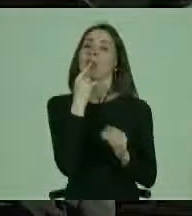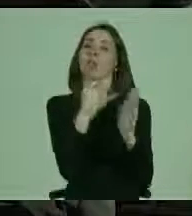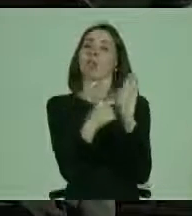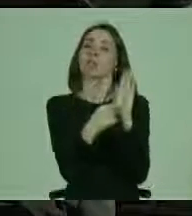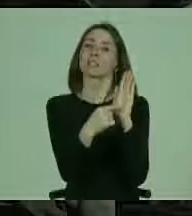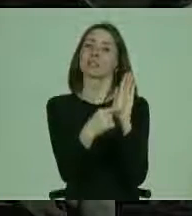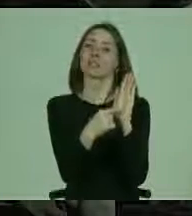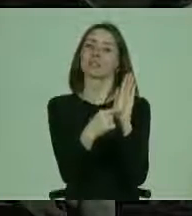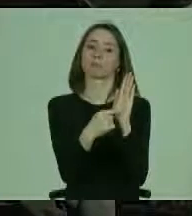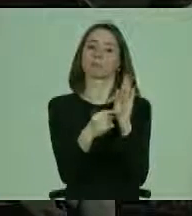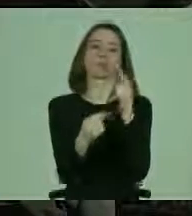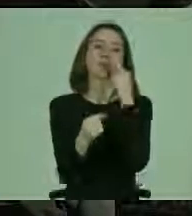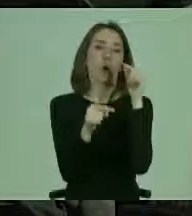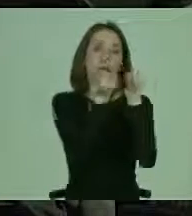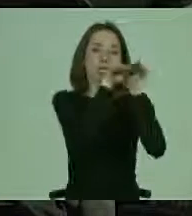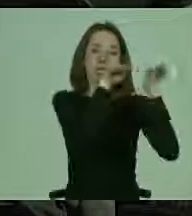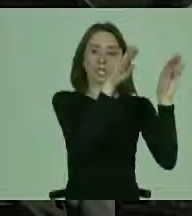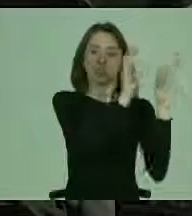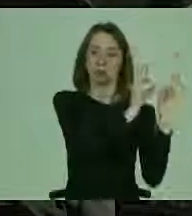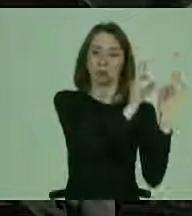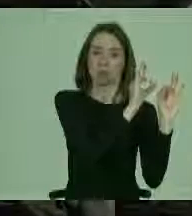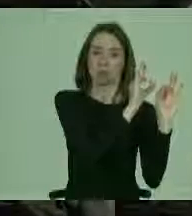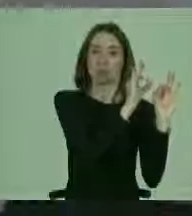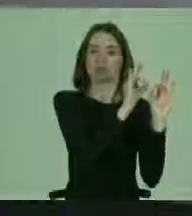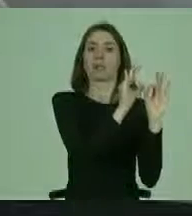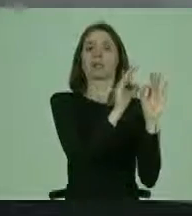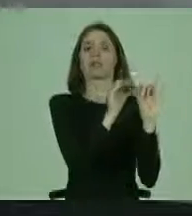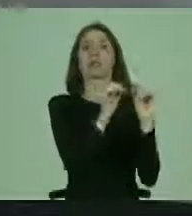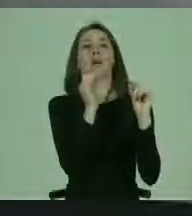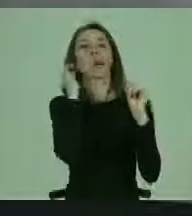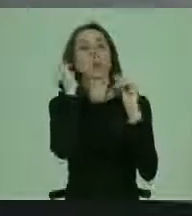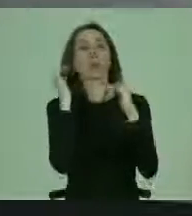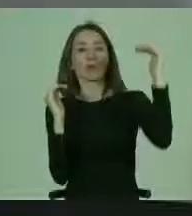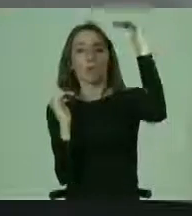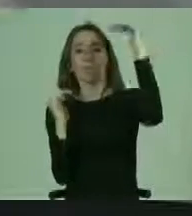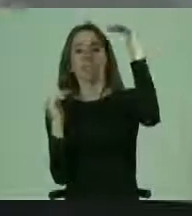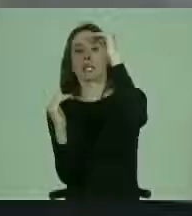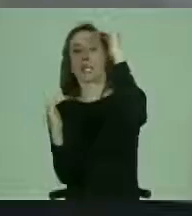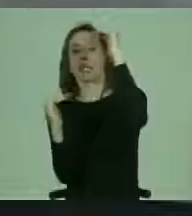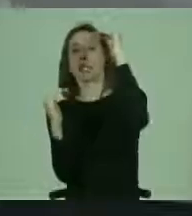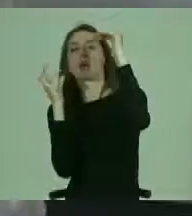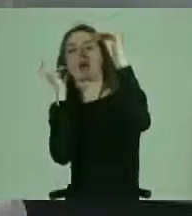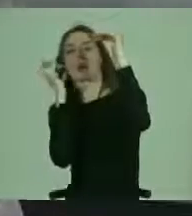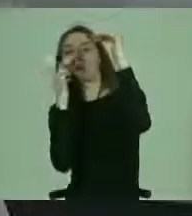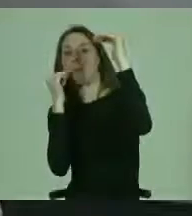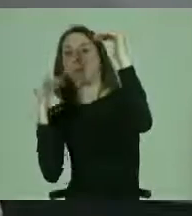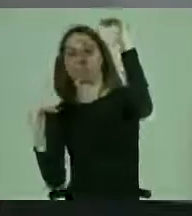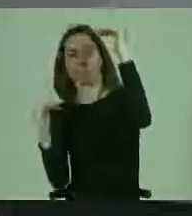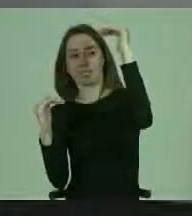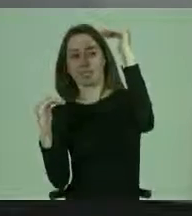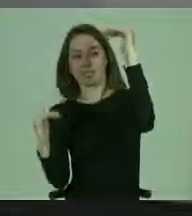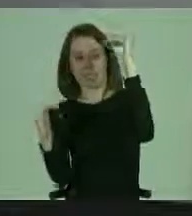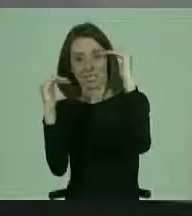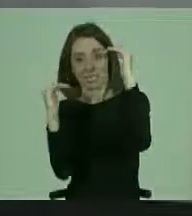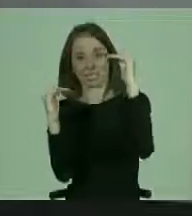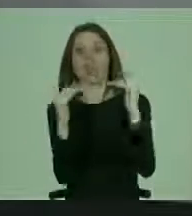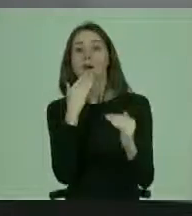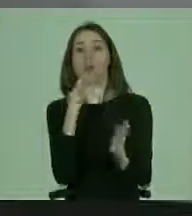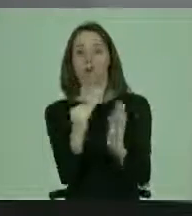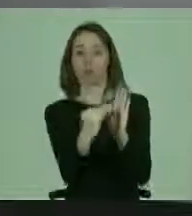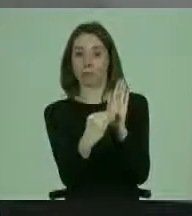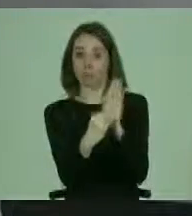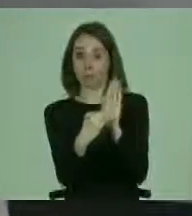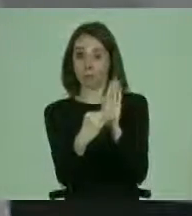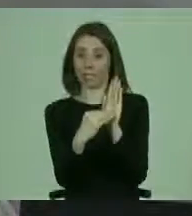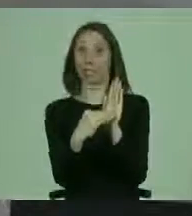del hombre estándar aquí arriba y la mujer estándar. Y este es el parámetro y la igualación. Cuando introducimos la